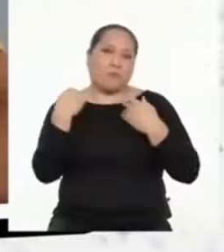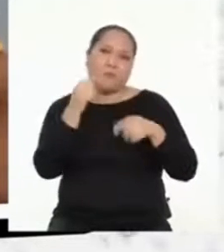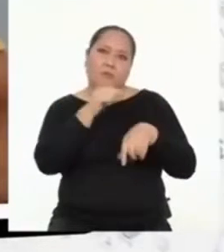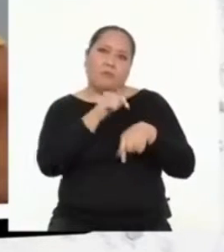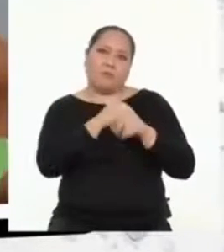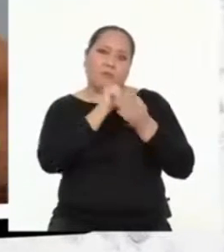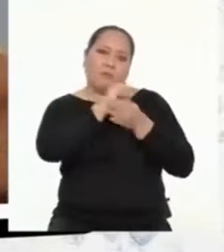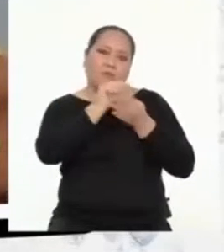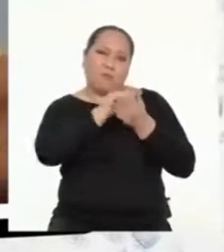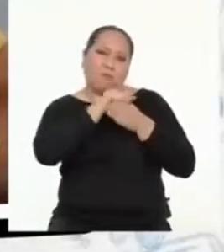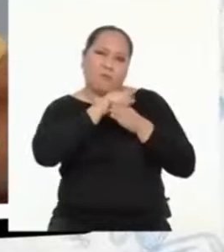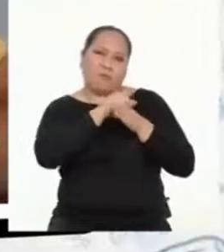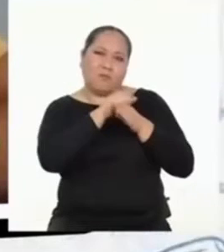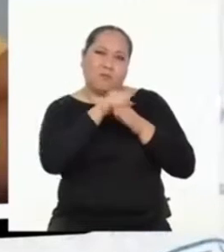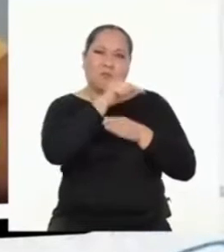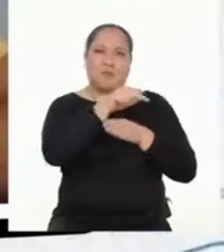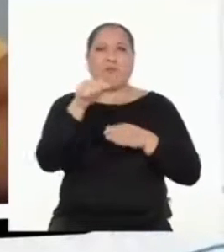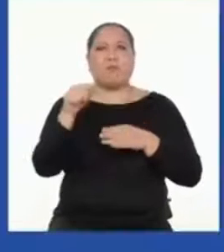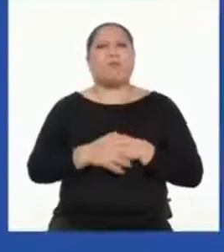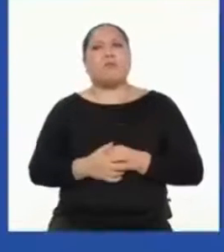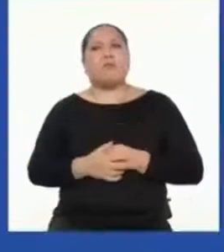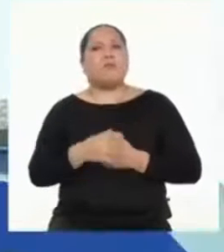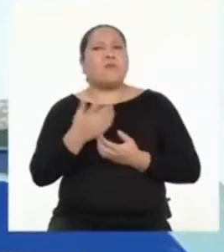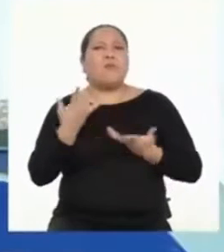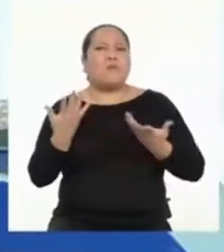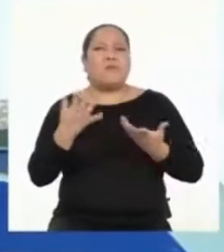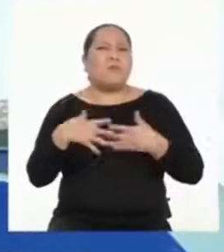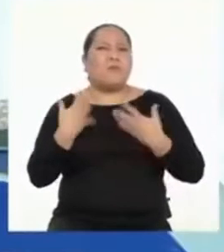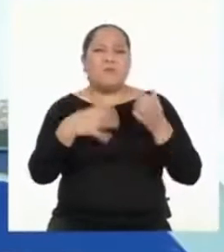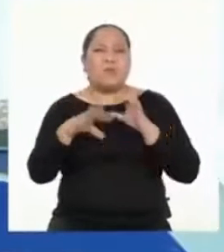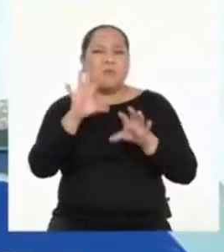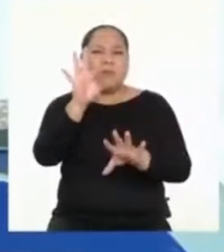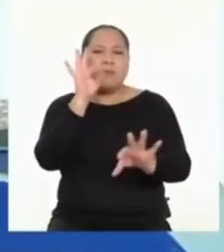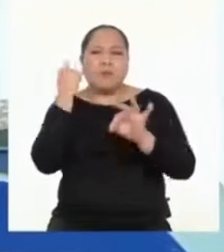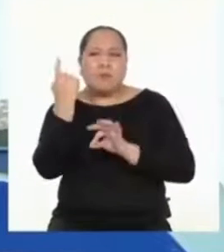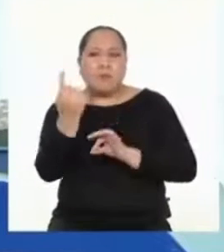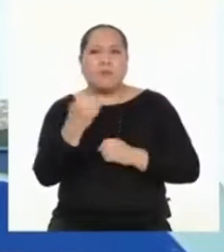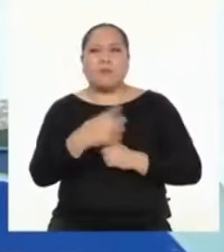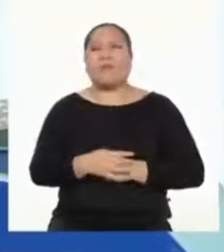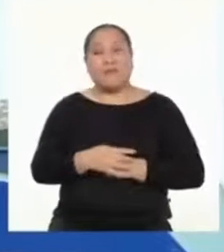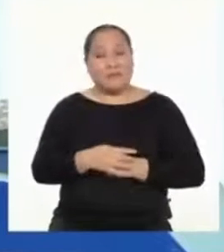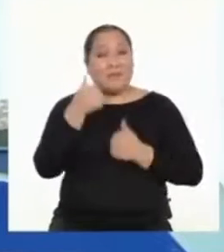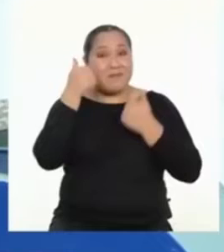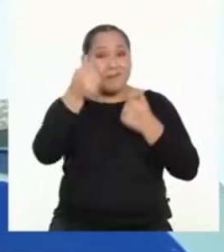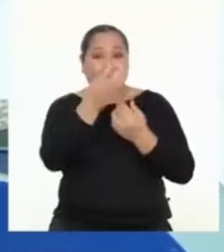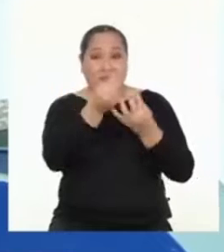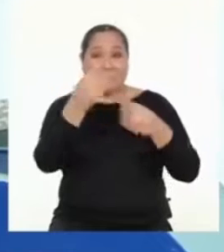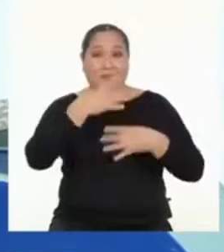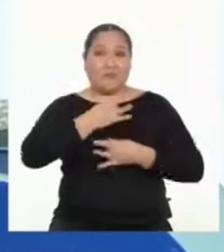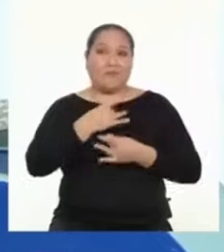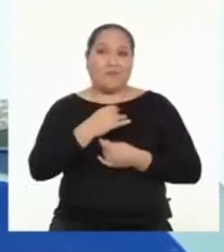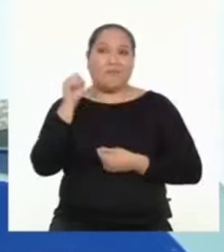practicar todo eso. ¿Qué puedo hacer para elegir un reto? Está buenísimo que tengas tantos intereses.